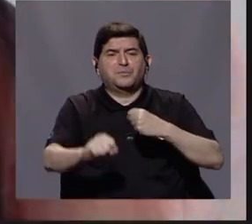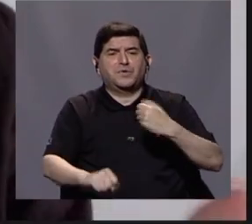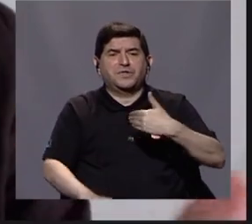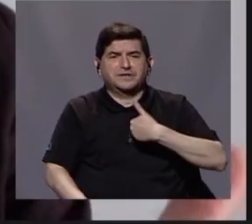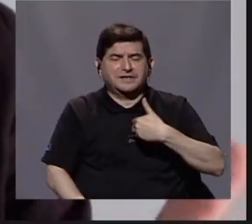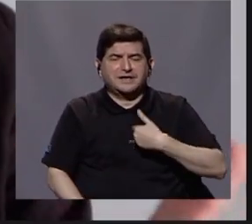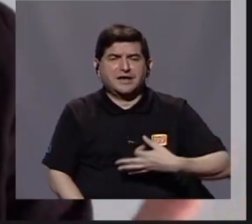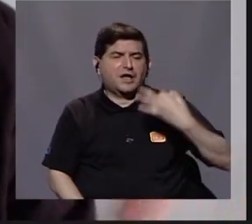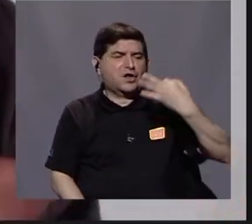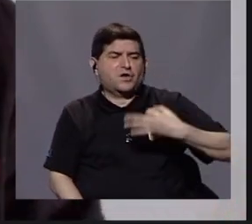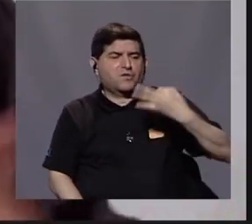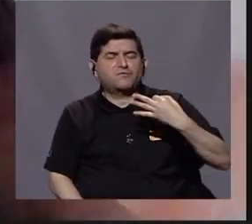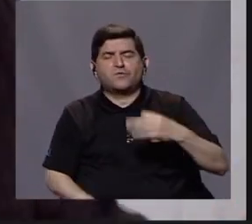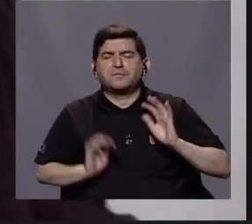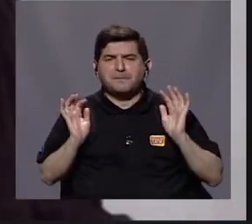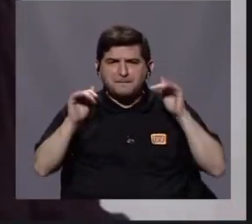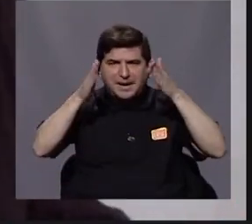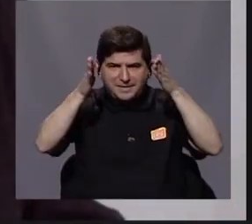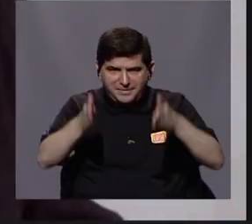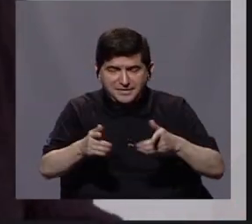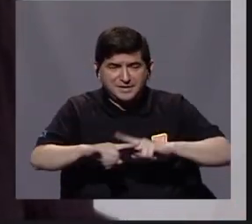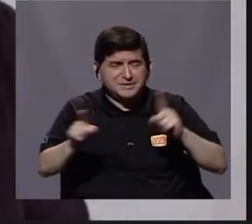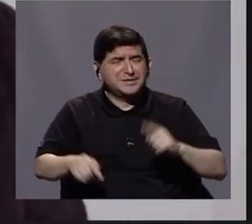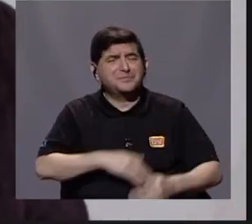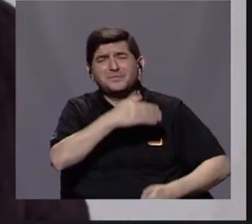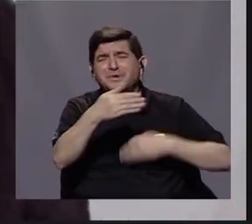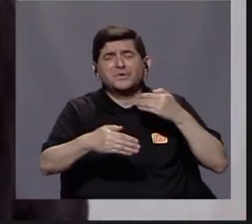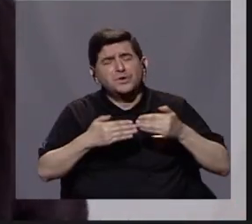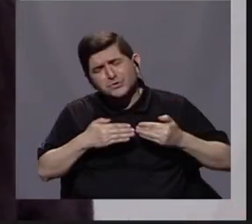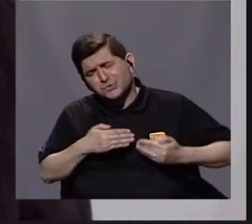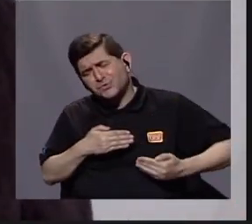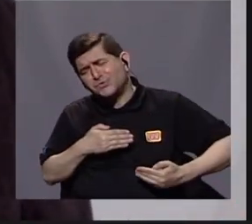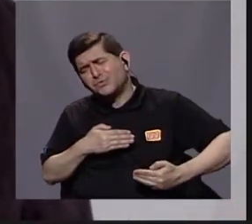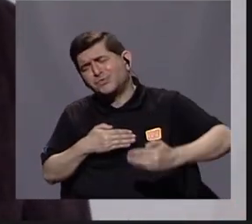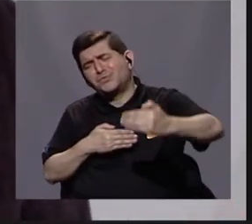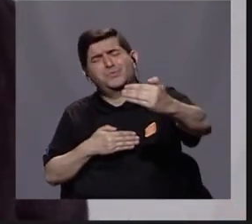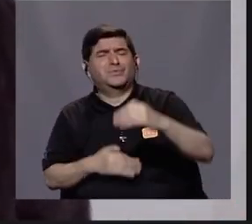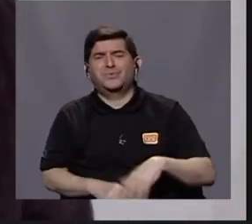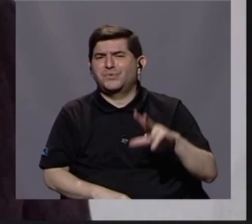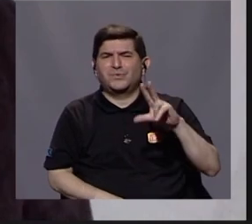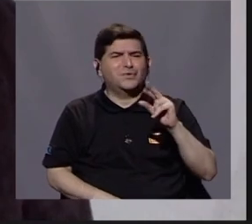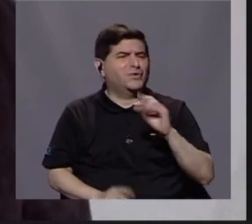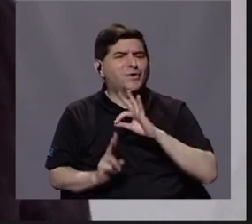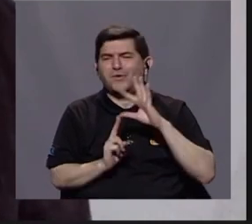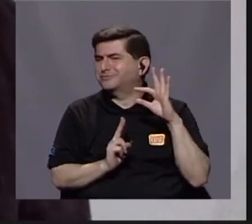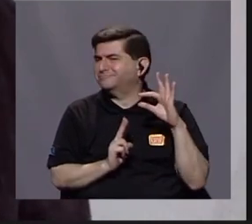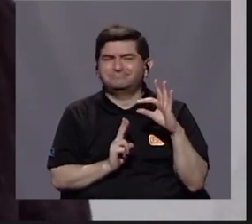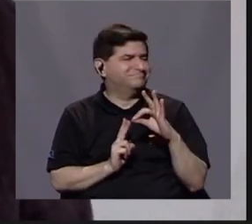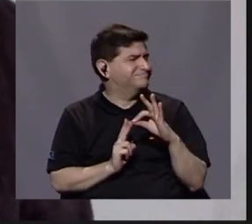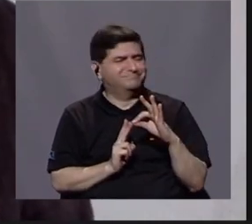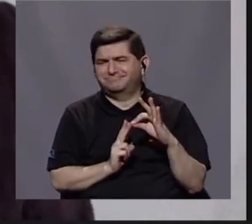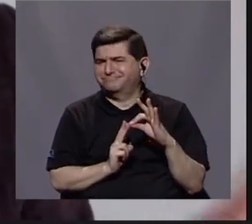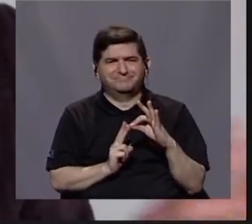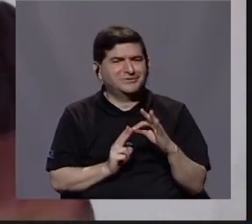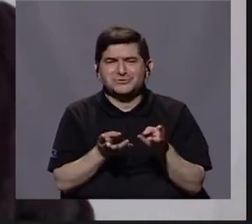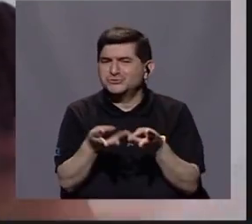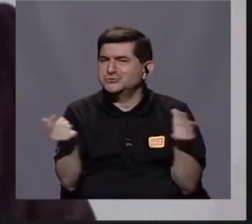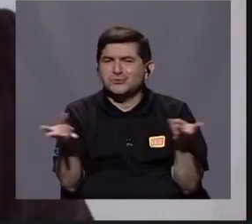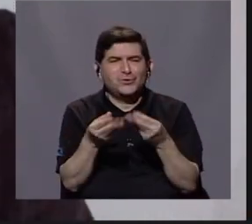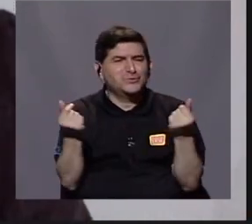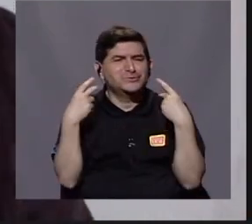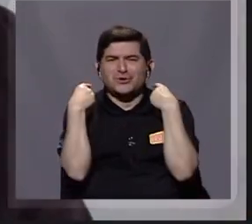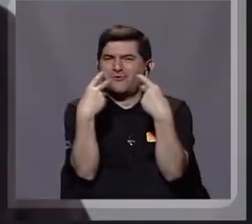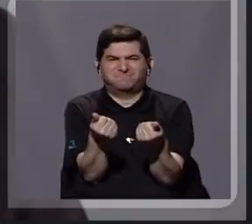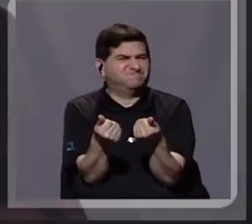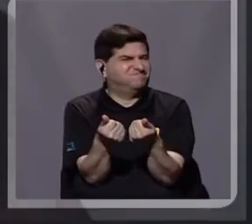formalidad de la migración, pero esos son procesos largos, que no se perciben como una opción que dé una solución de la